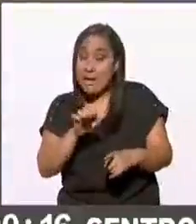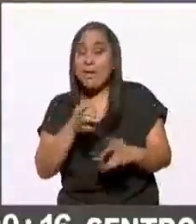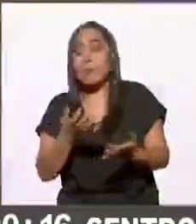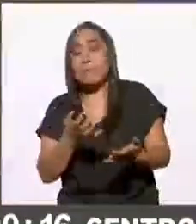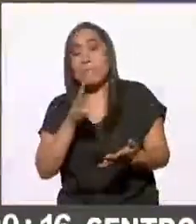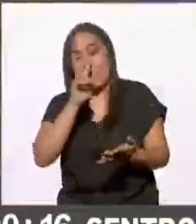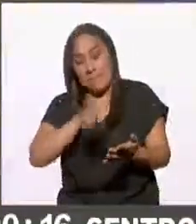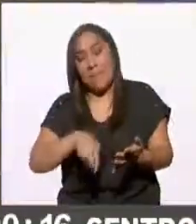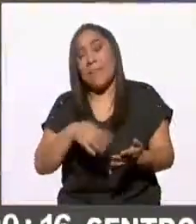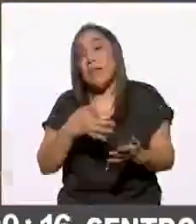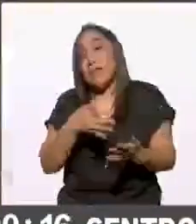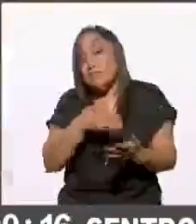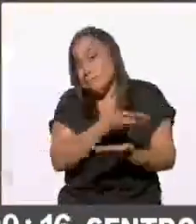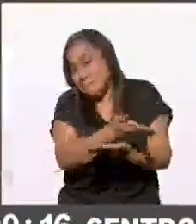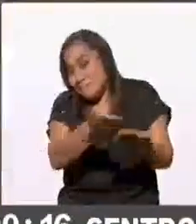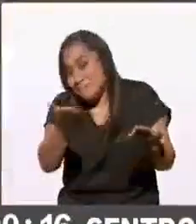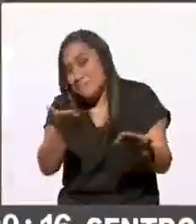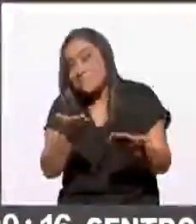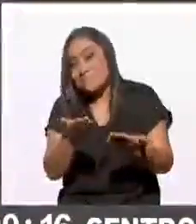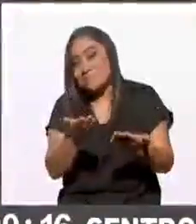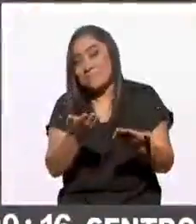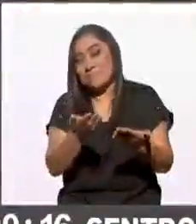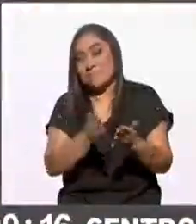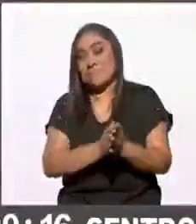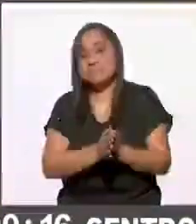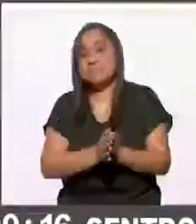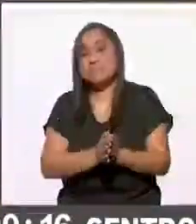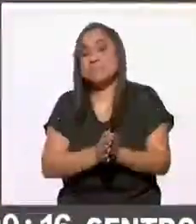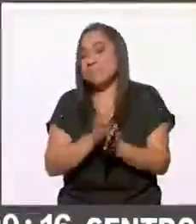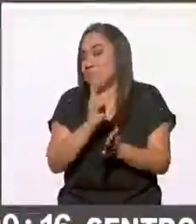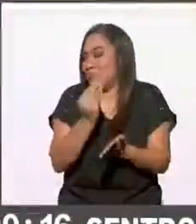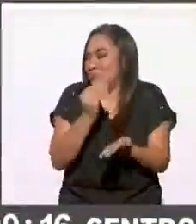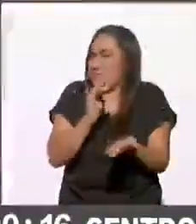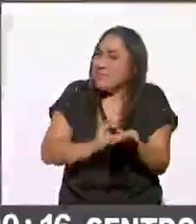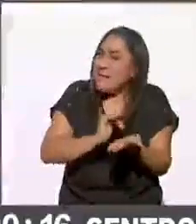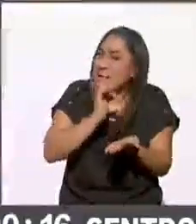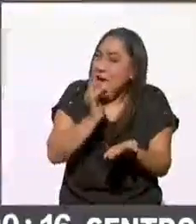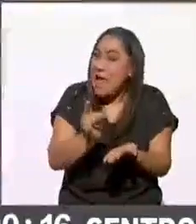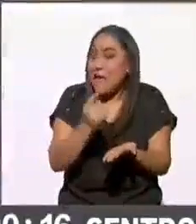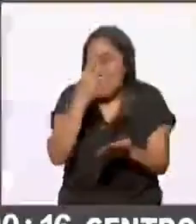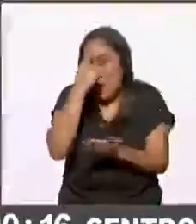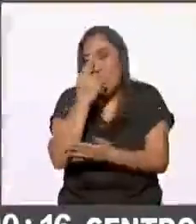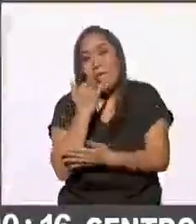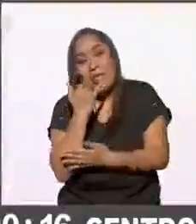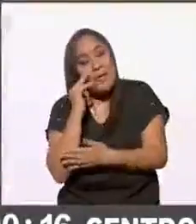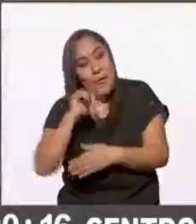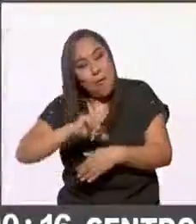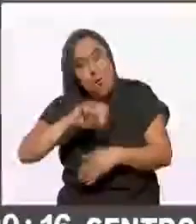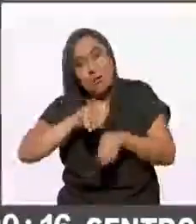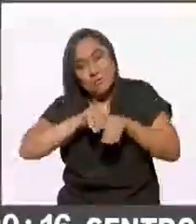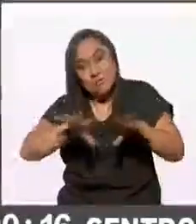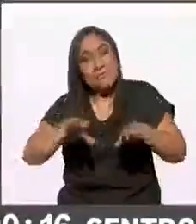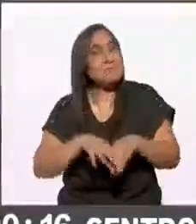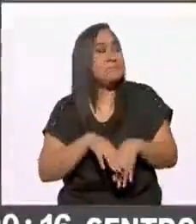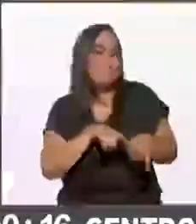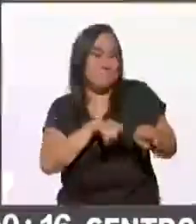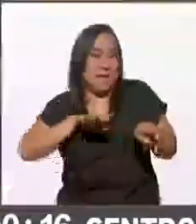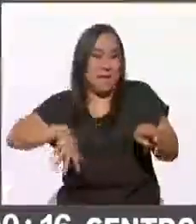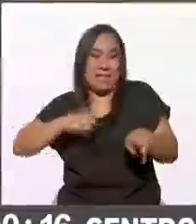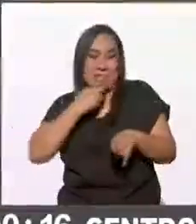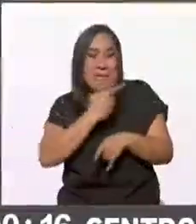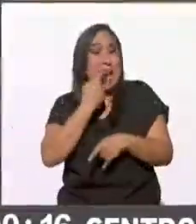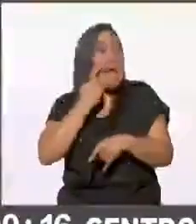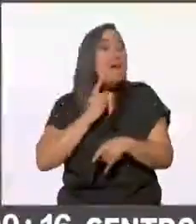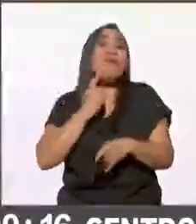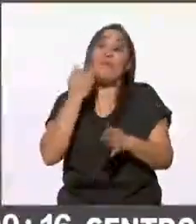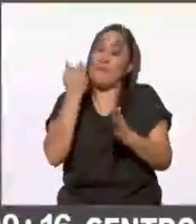decirles allá en casa que eternamente gracias por estar en esta transmisión y bueno bien lo decías Leti todavía